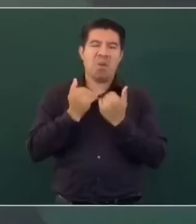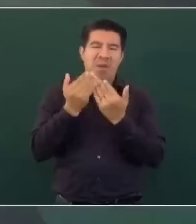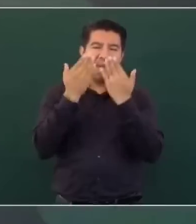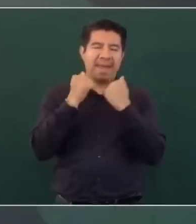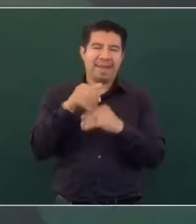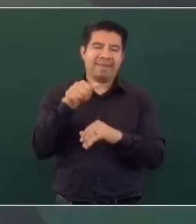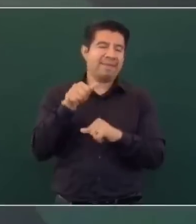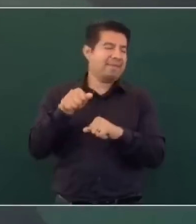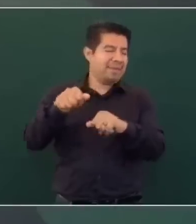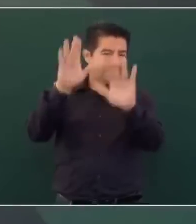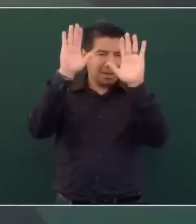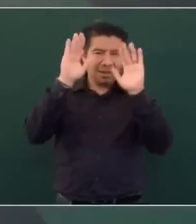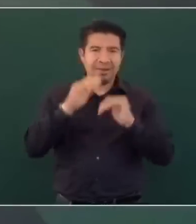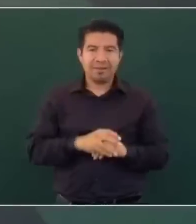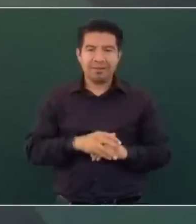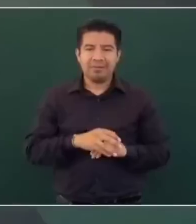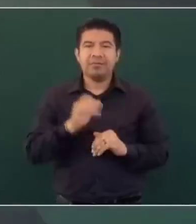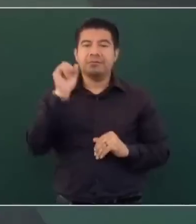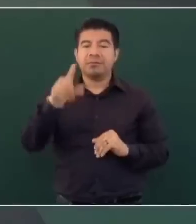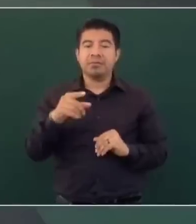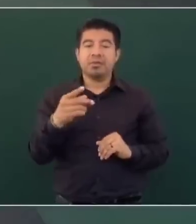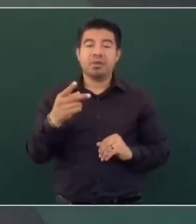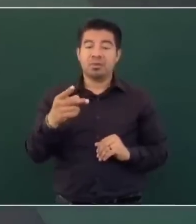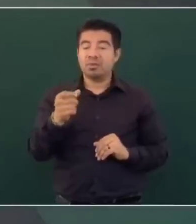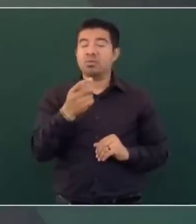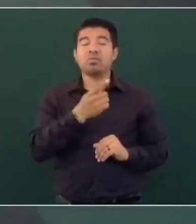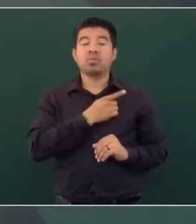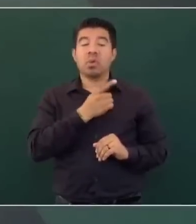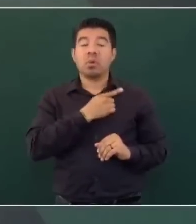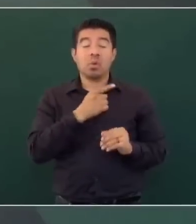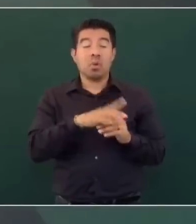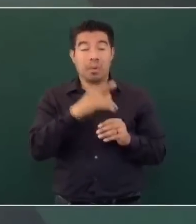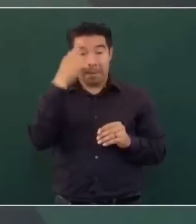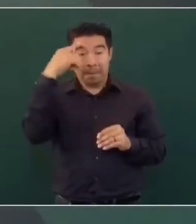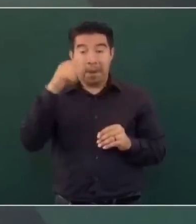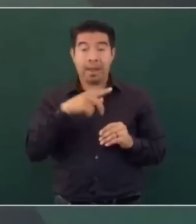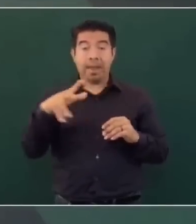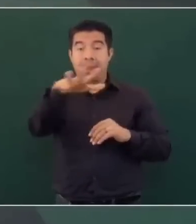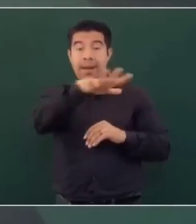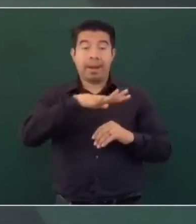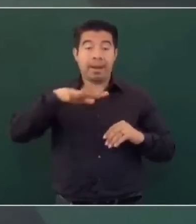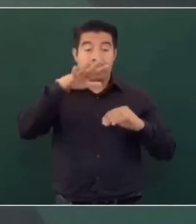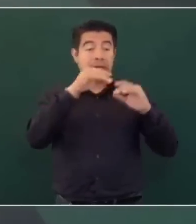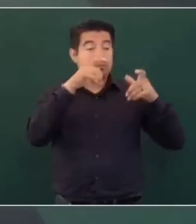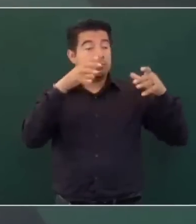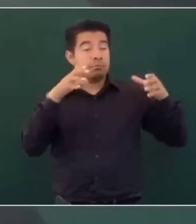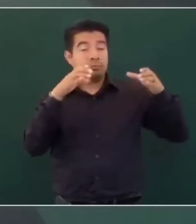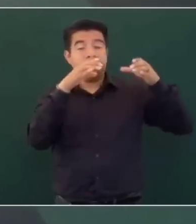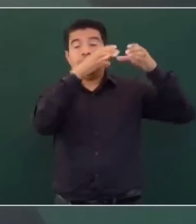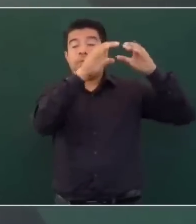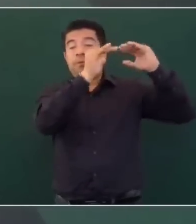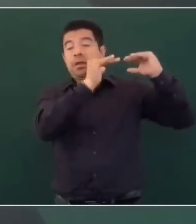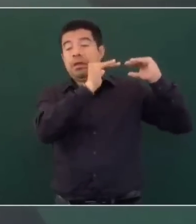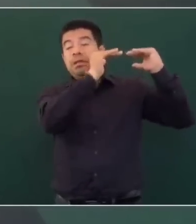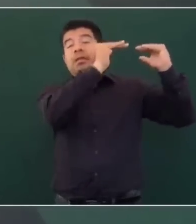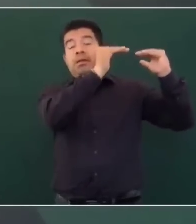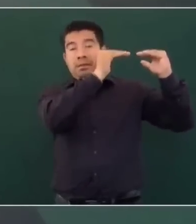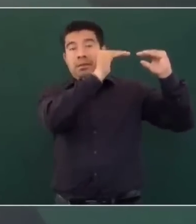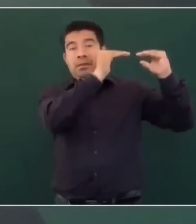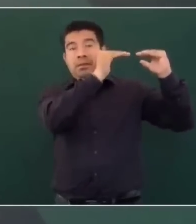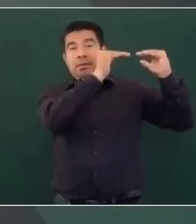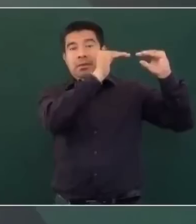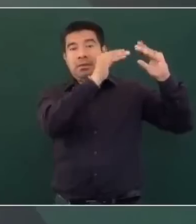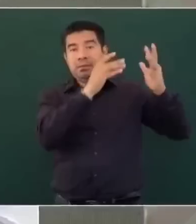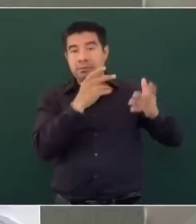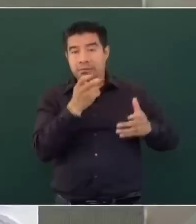política es asunto de los políticos, de las élites. Así